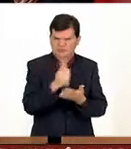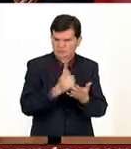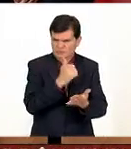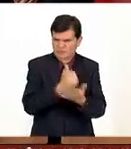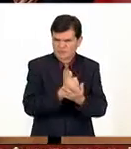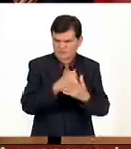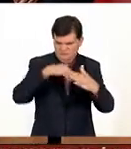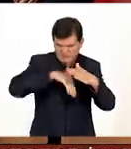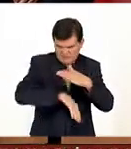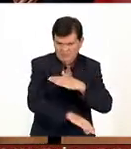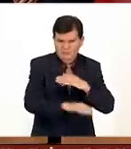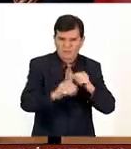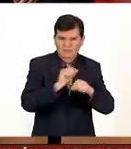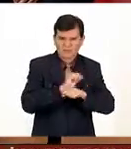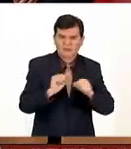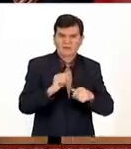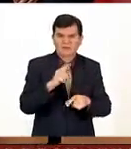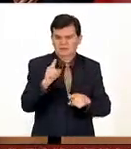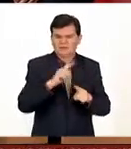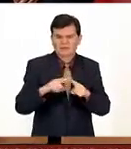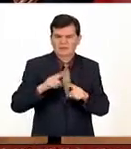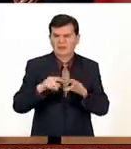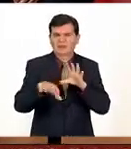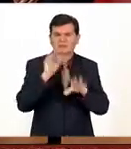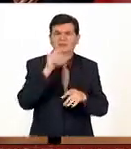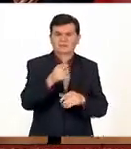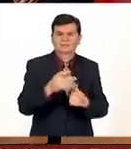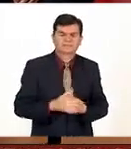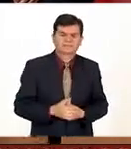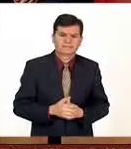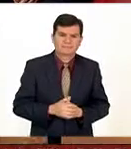subterránea nuclear y que fue lo que encontró Pablo?